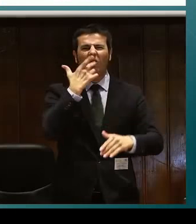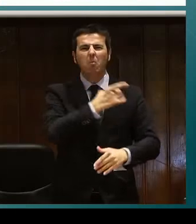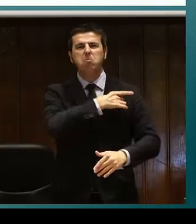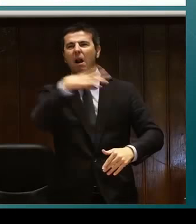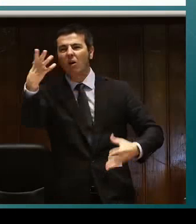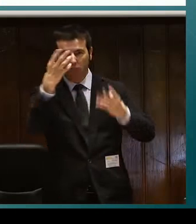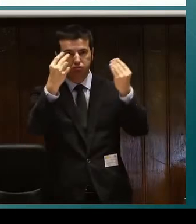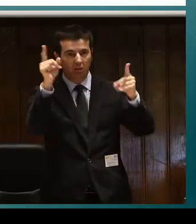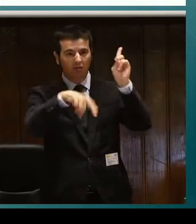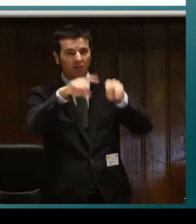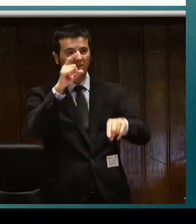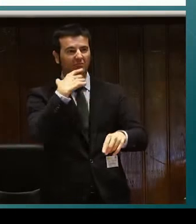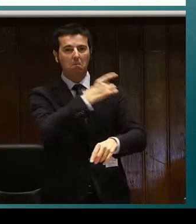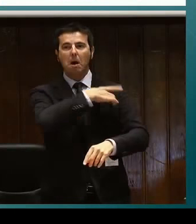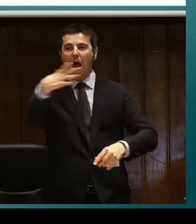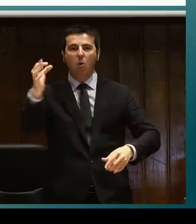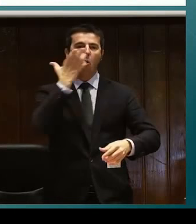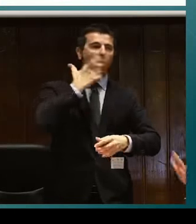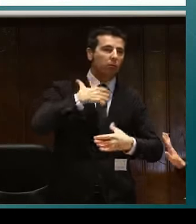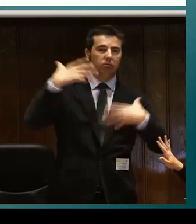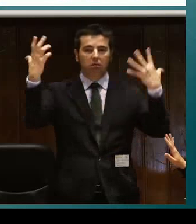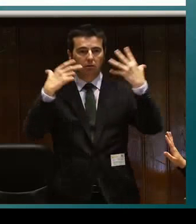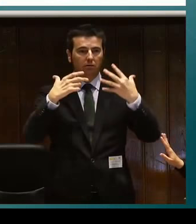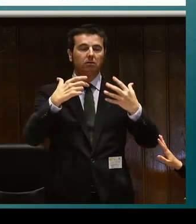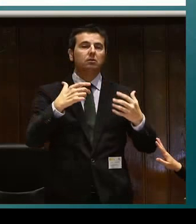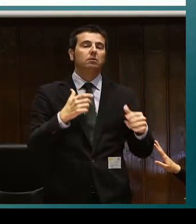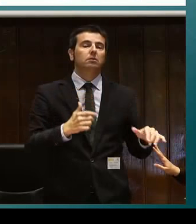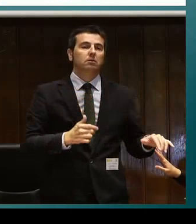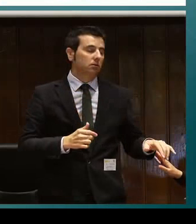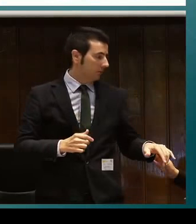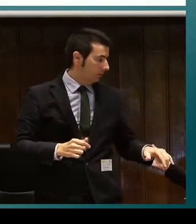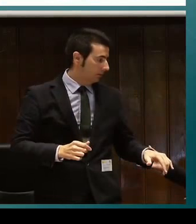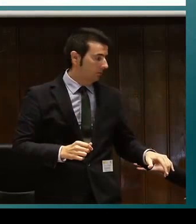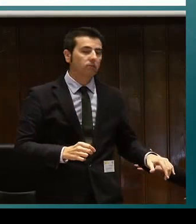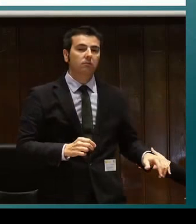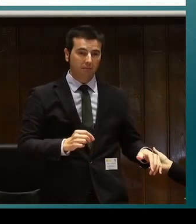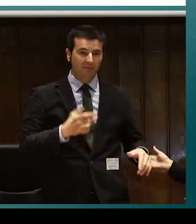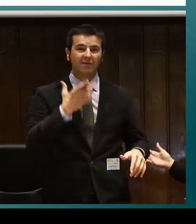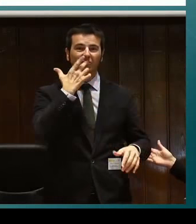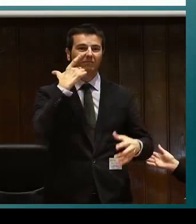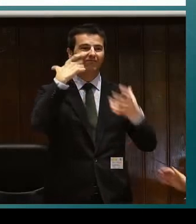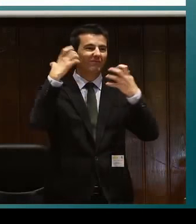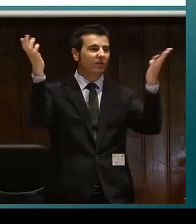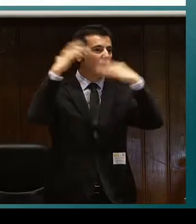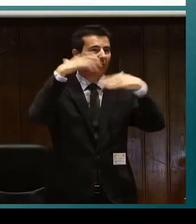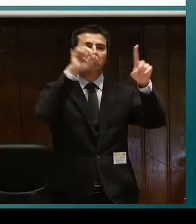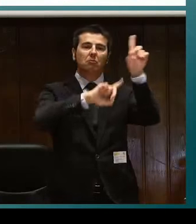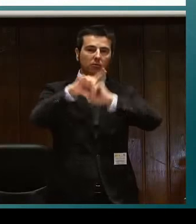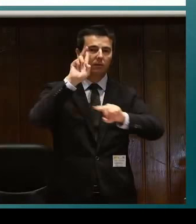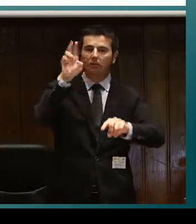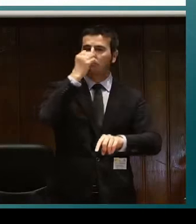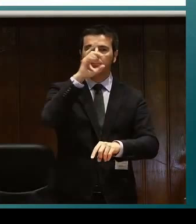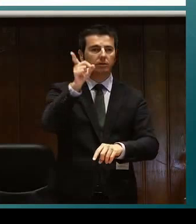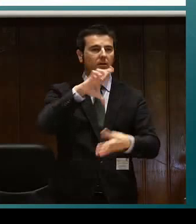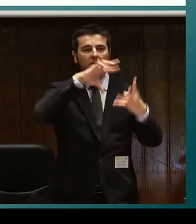y muchas veces tenemos adaptación, tenemos a un intérprete en lengua de signos, como hemos estado viendo, aunque